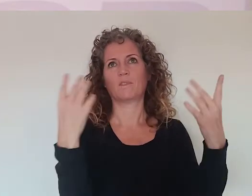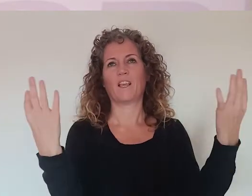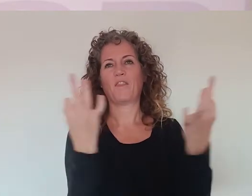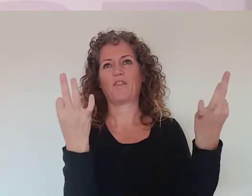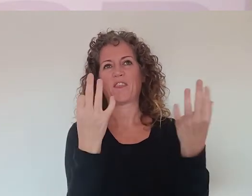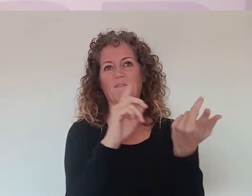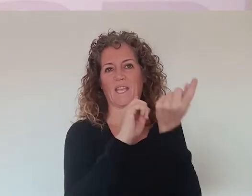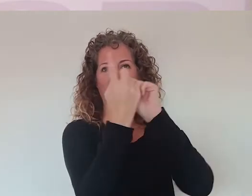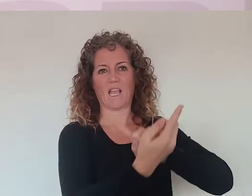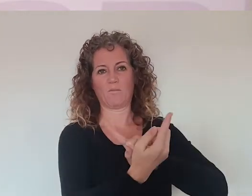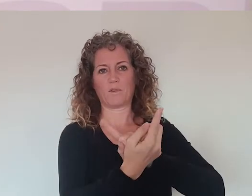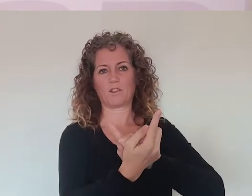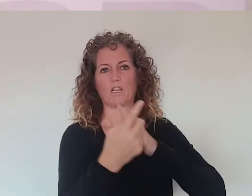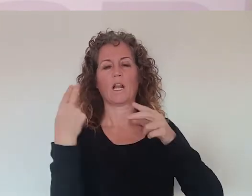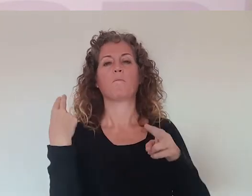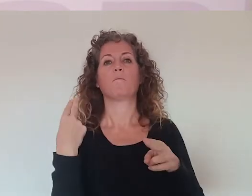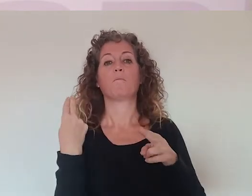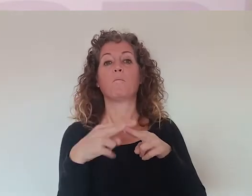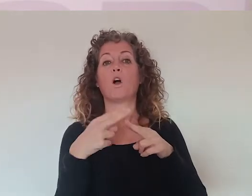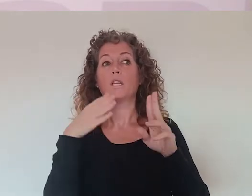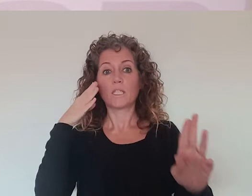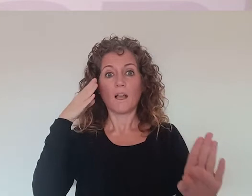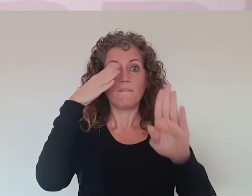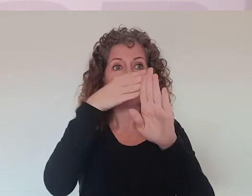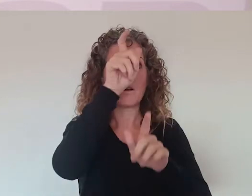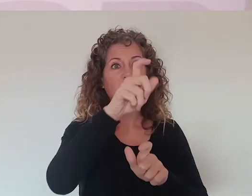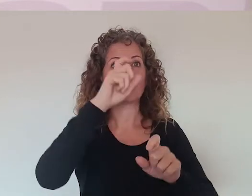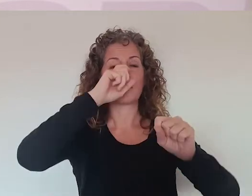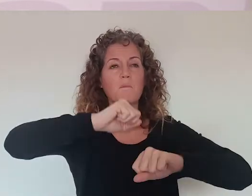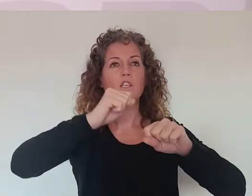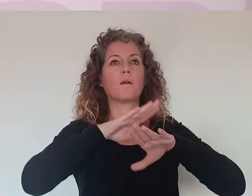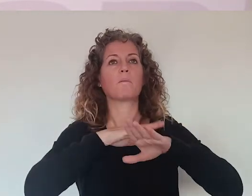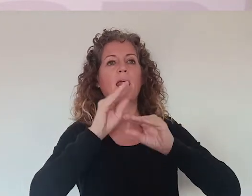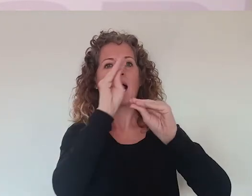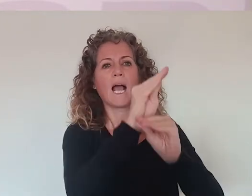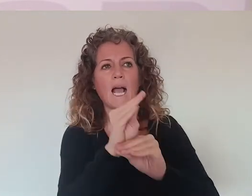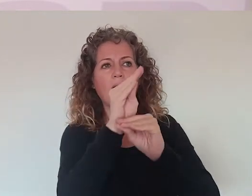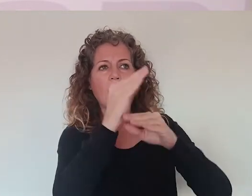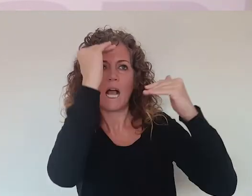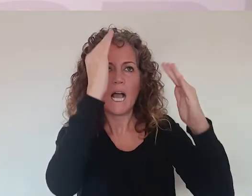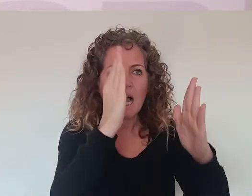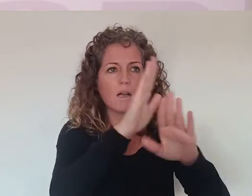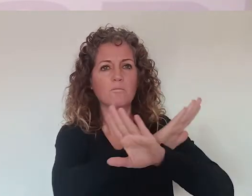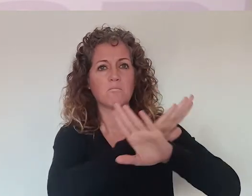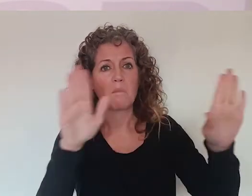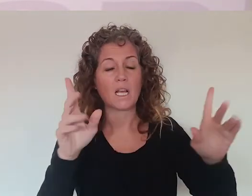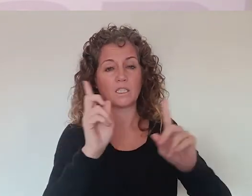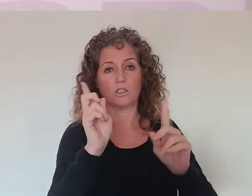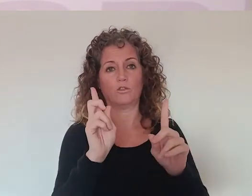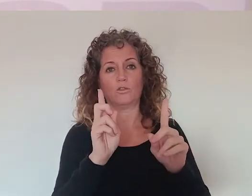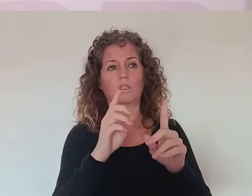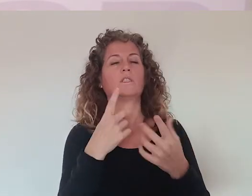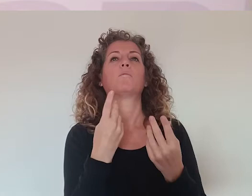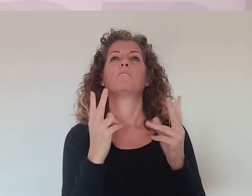públicas de que algo tiene que cambiar. Es decir, la política dirigida a las personas mayores ya no son solo asistenciales, ya no son solo